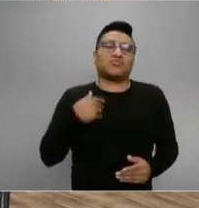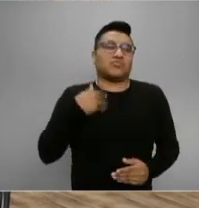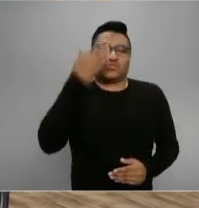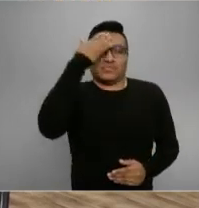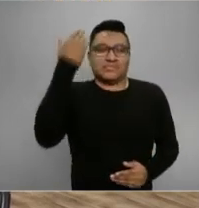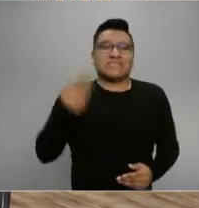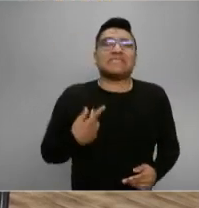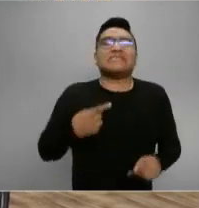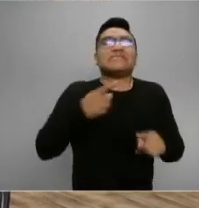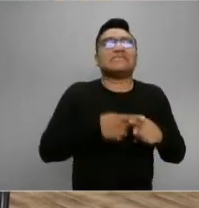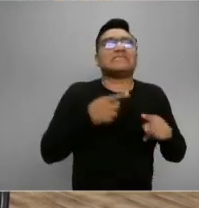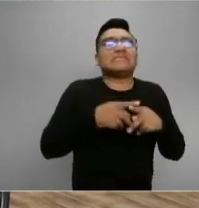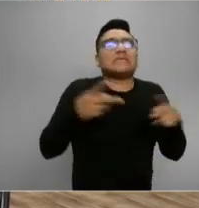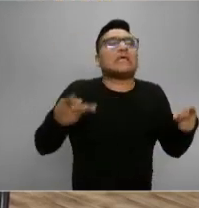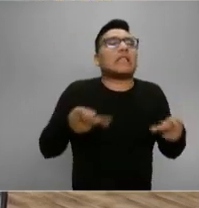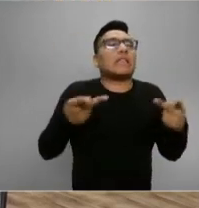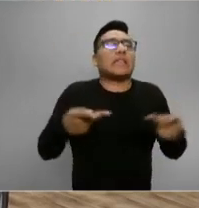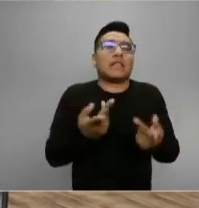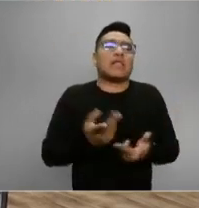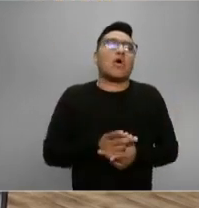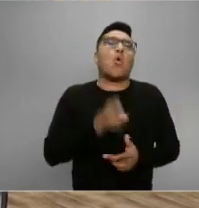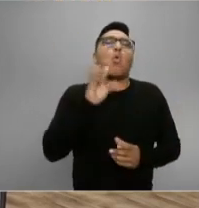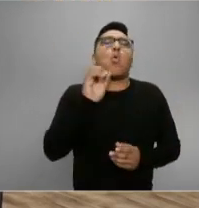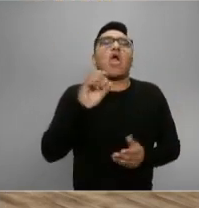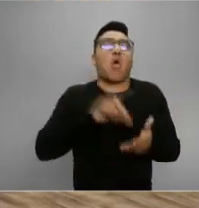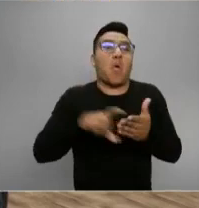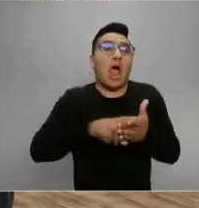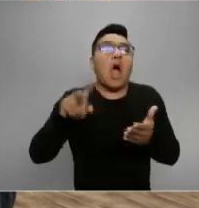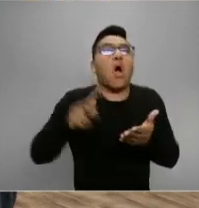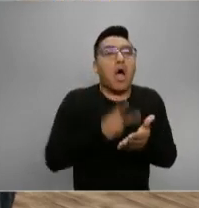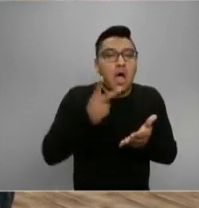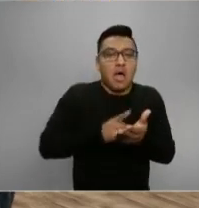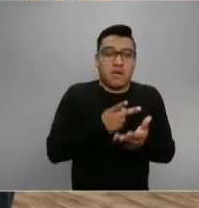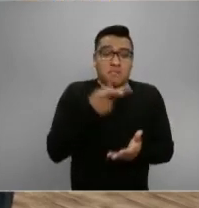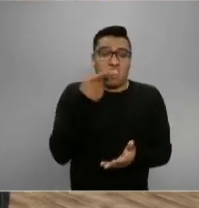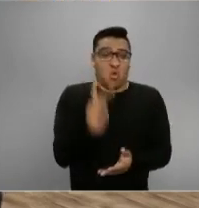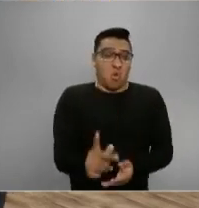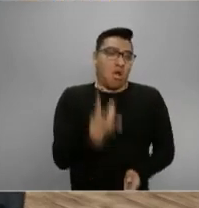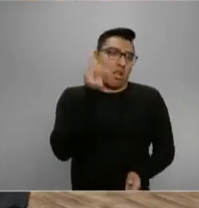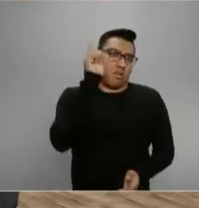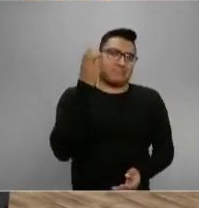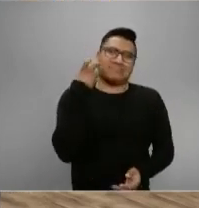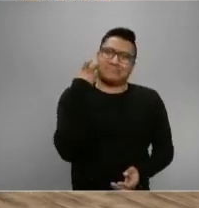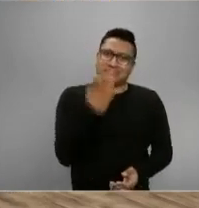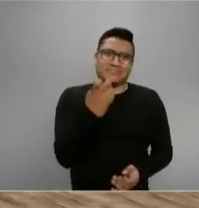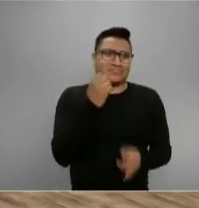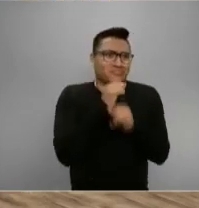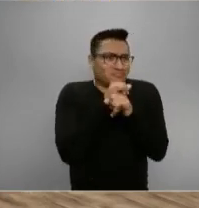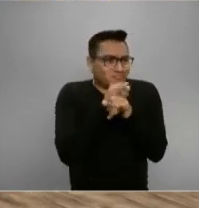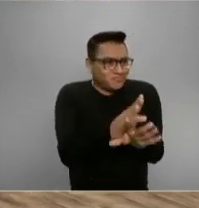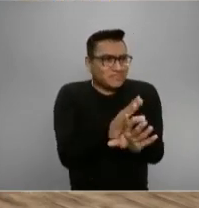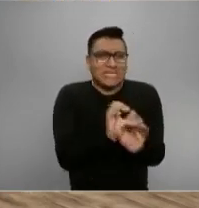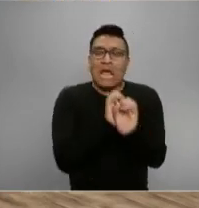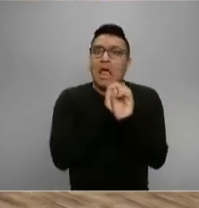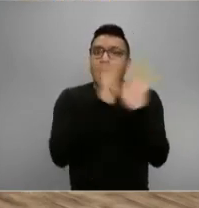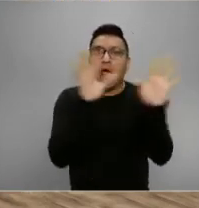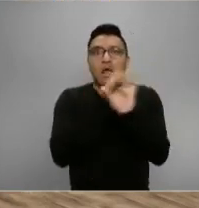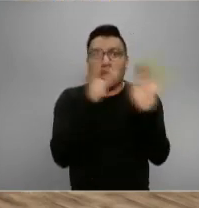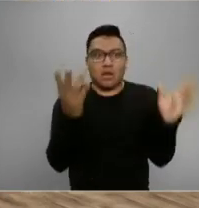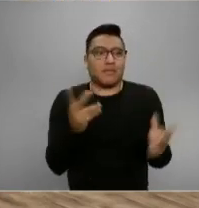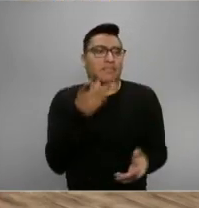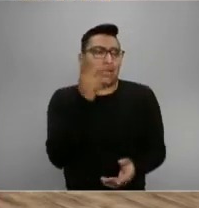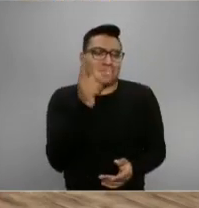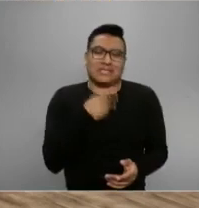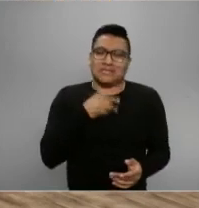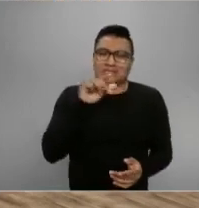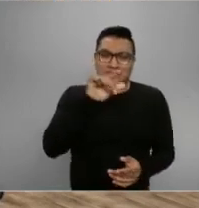venta y en la recompra, pero ojalá y esto se aclare. Digo, no hay nada que aclarar. Se lo está diciendo Hugo López-Gatell